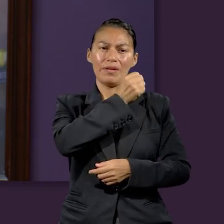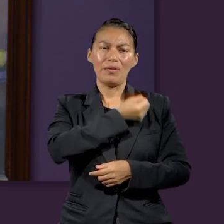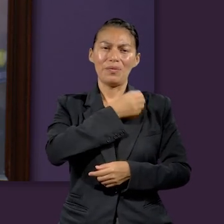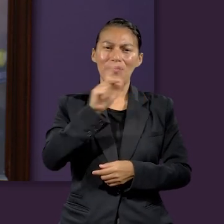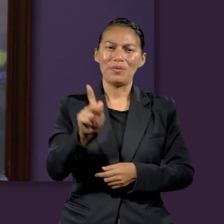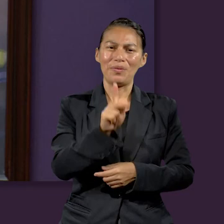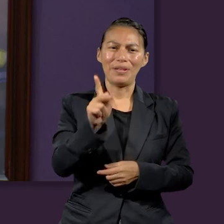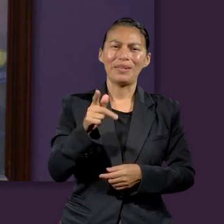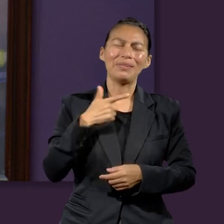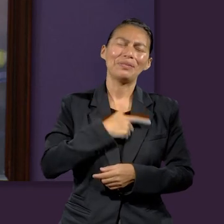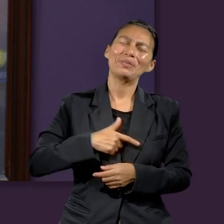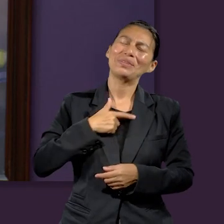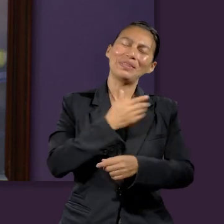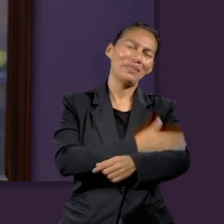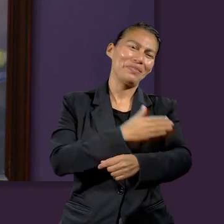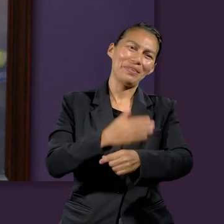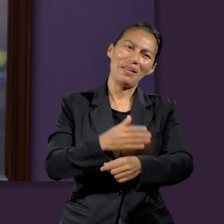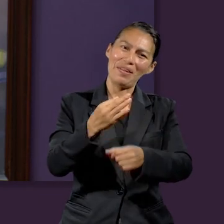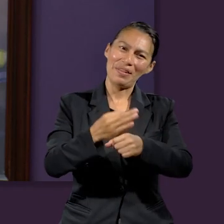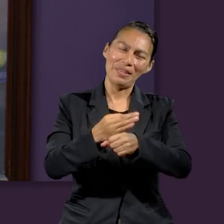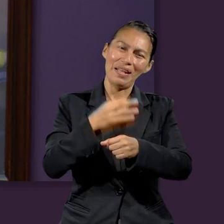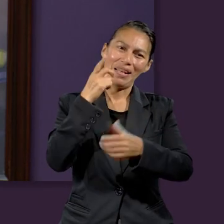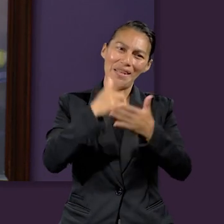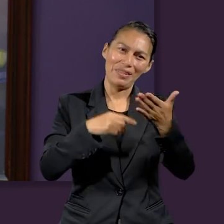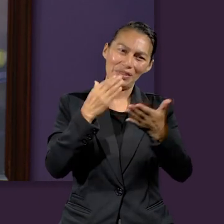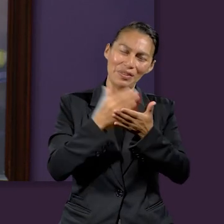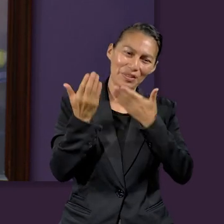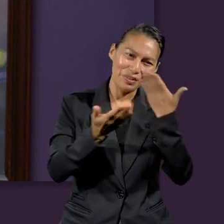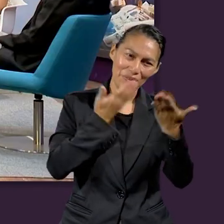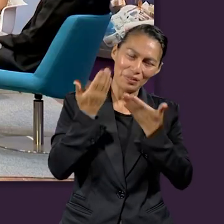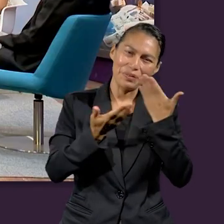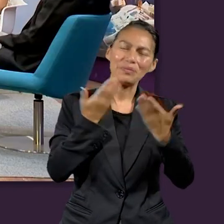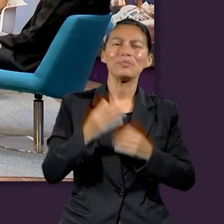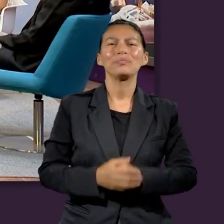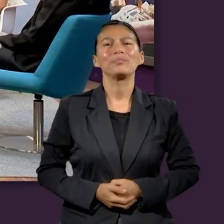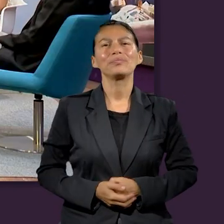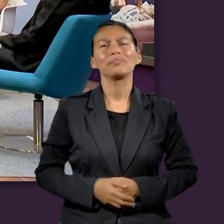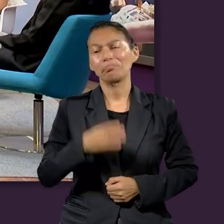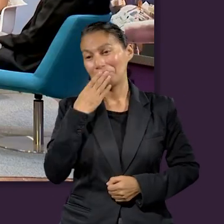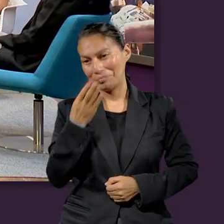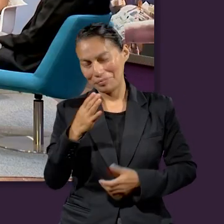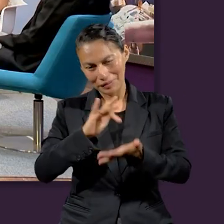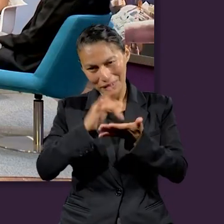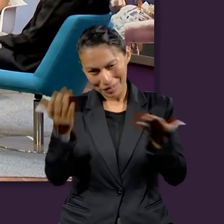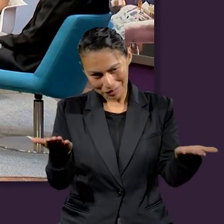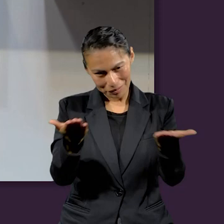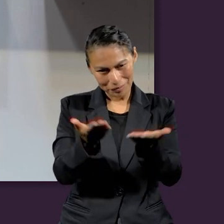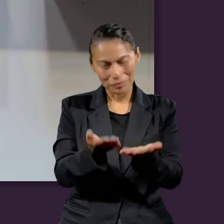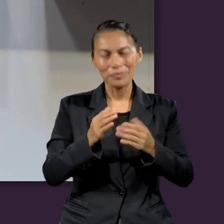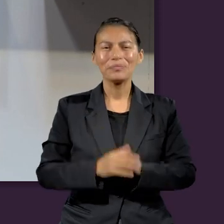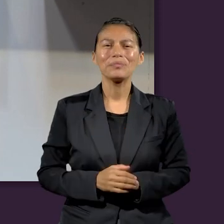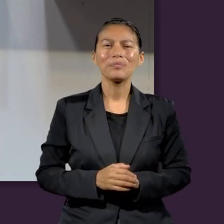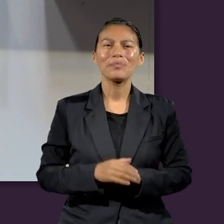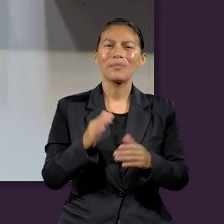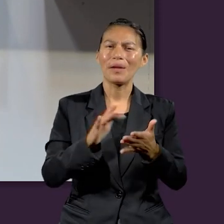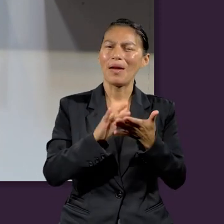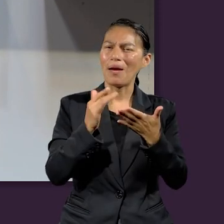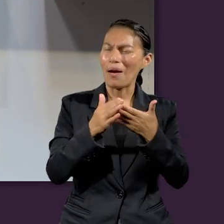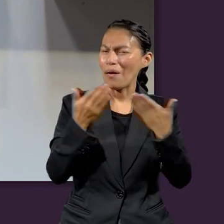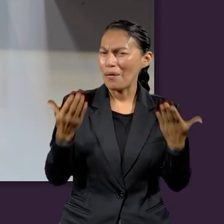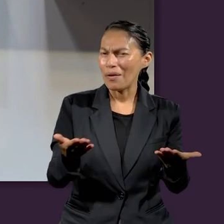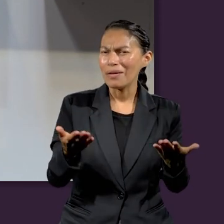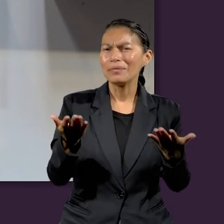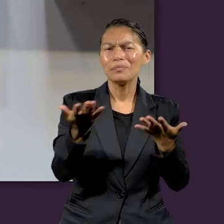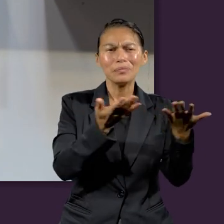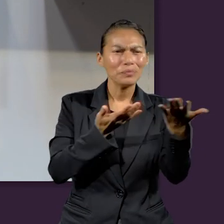pública y es para mí un placer poder acompañarlos en este repaso de la lección. Muy bien, gracias por presentarse. Ya vamos a